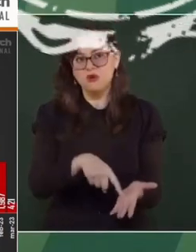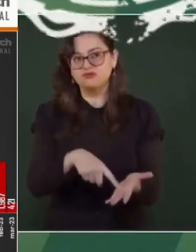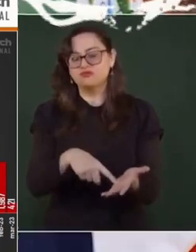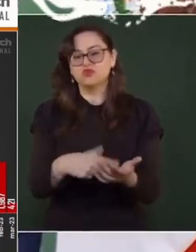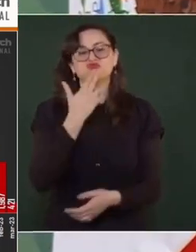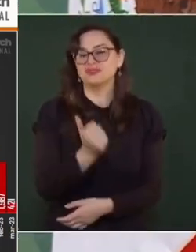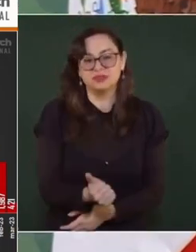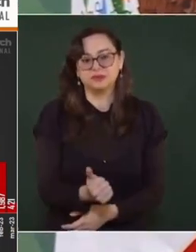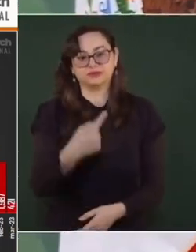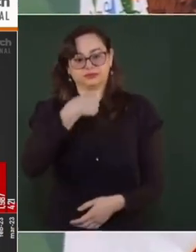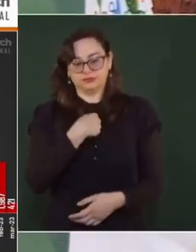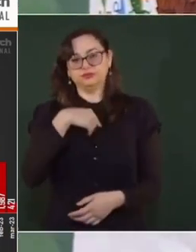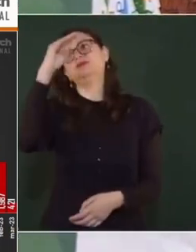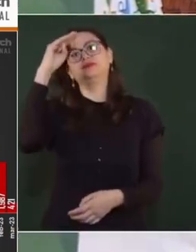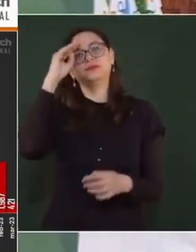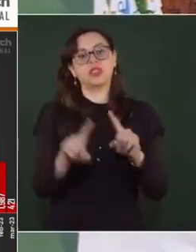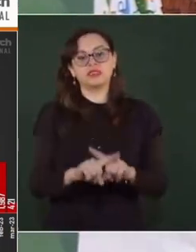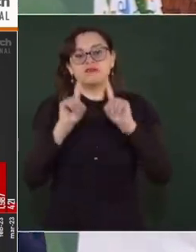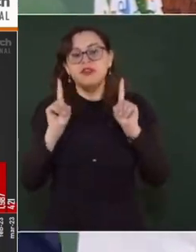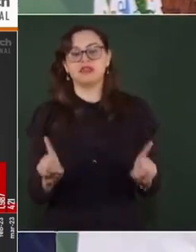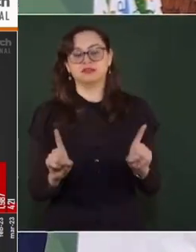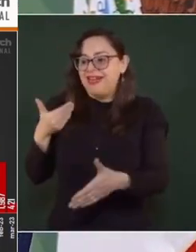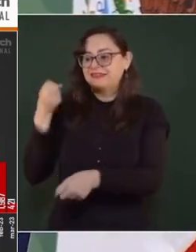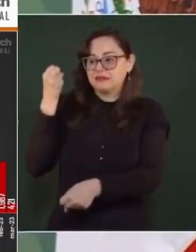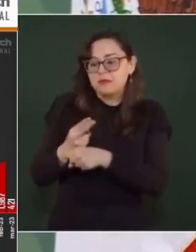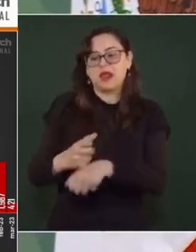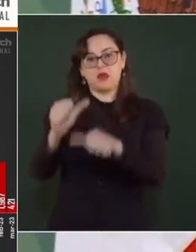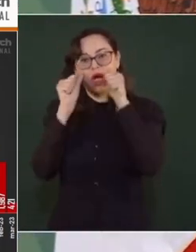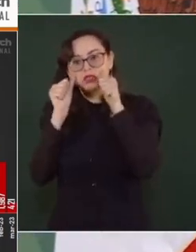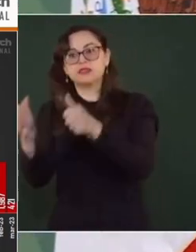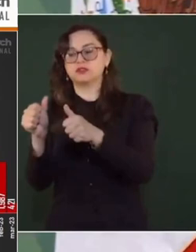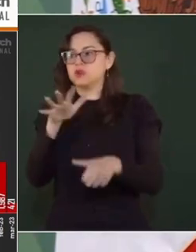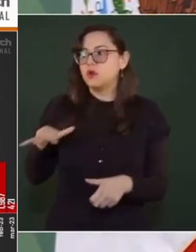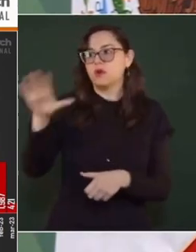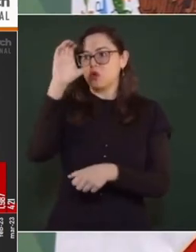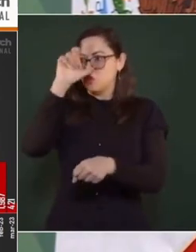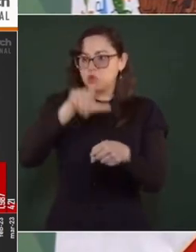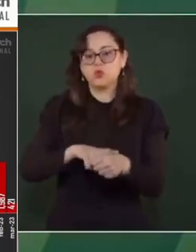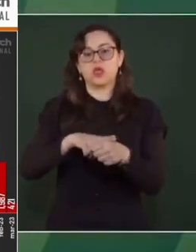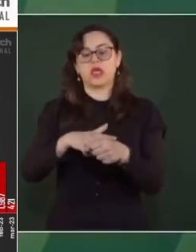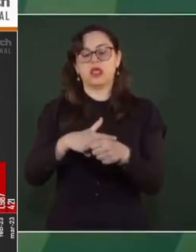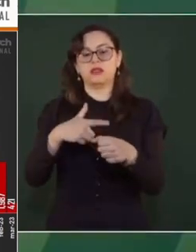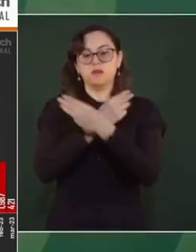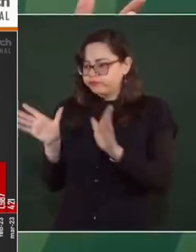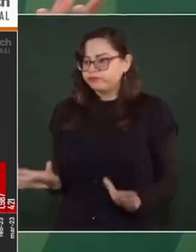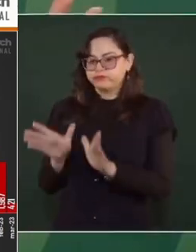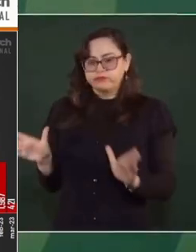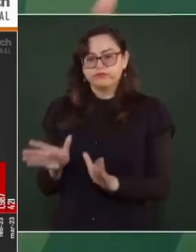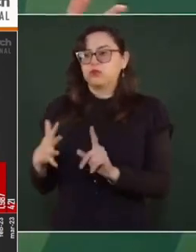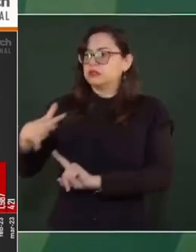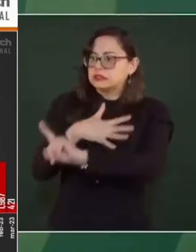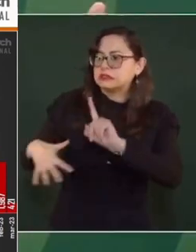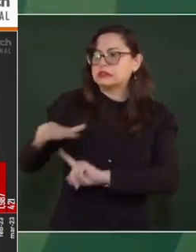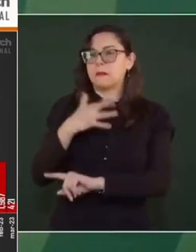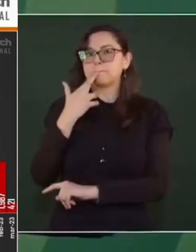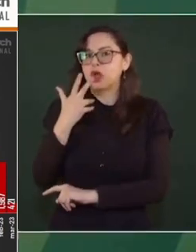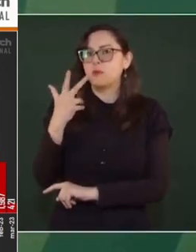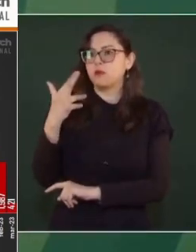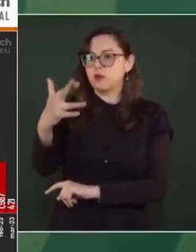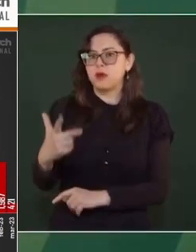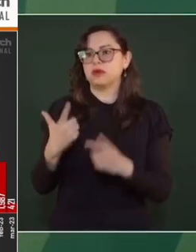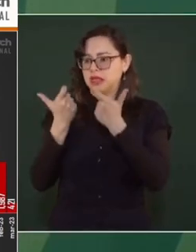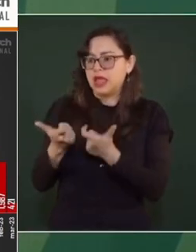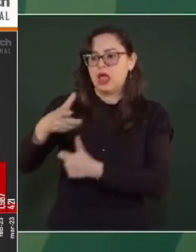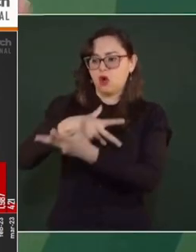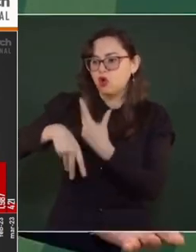Nosotros estamos enfrentando el problema de la inseguridad y la violencia atendiendo las causas, fortaleciendo valores culturales, morales, espirituales, mejorando la situación económica, social del pueblo,